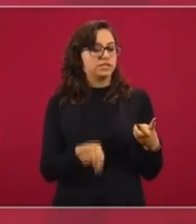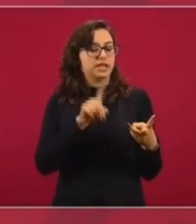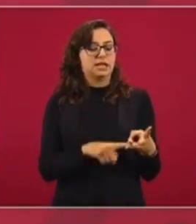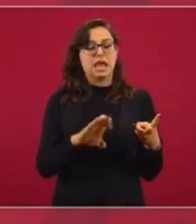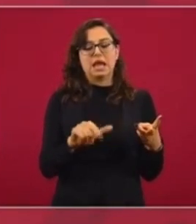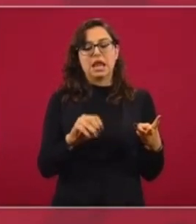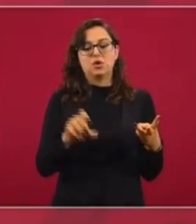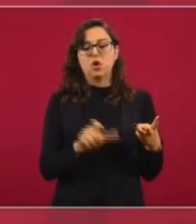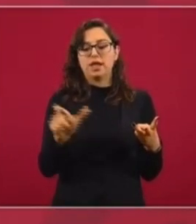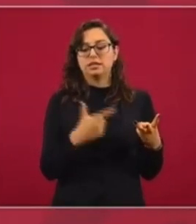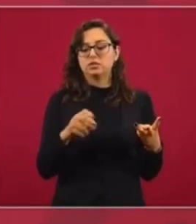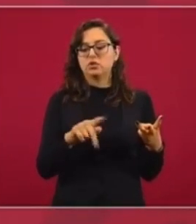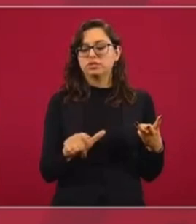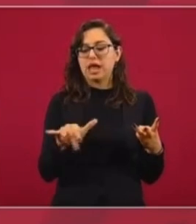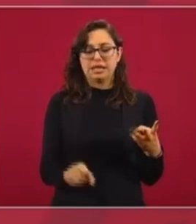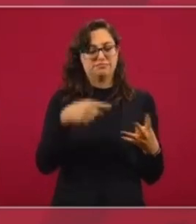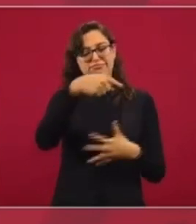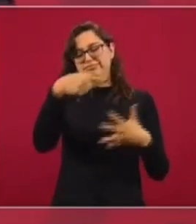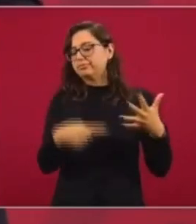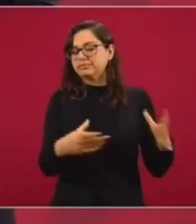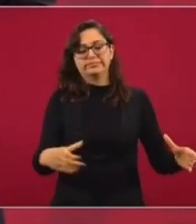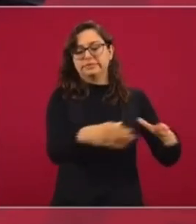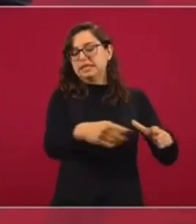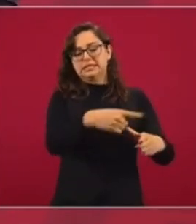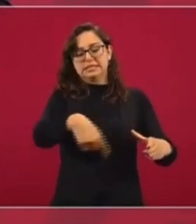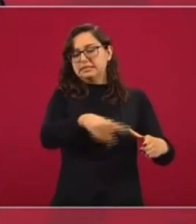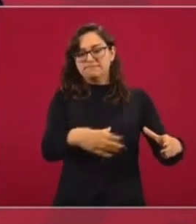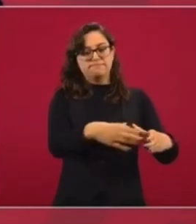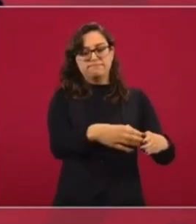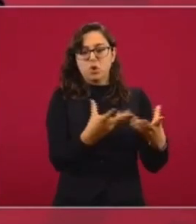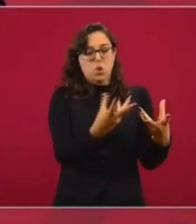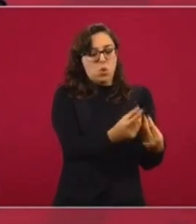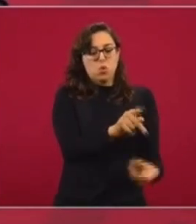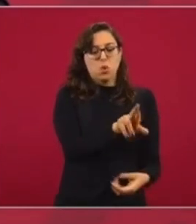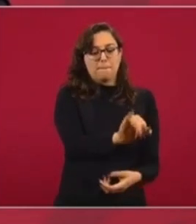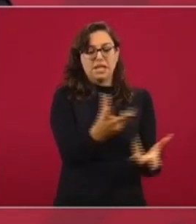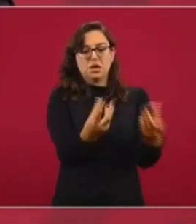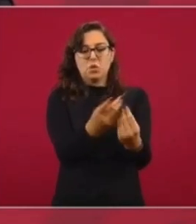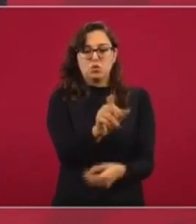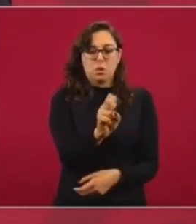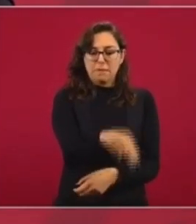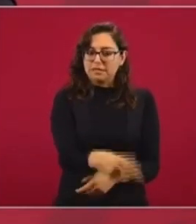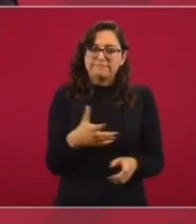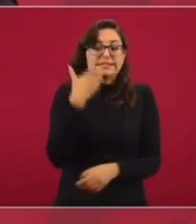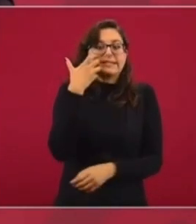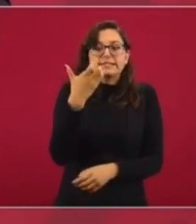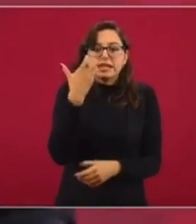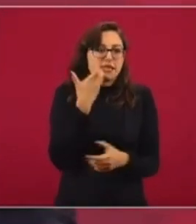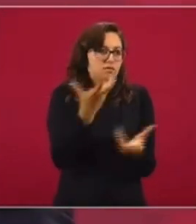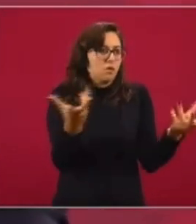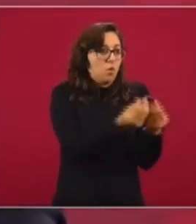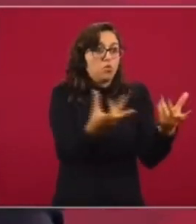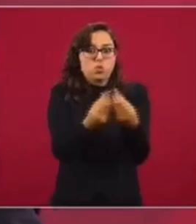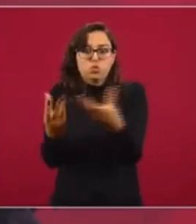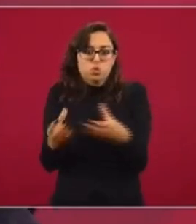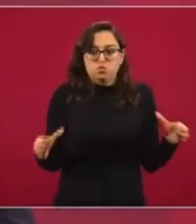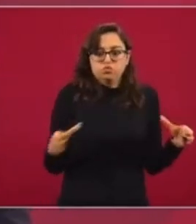Gisgonzales y otros, pues están con el PRI, con el PAN, buscando el agrupamiento